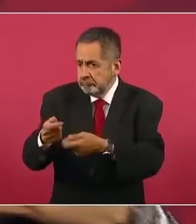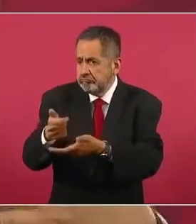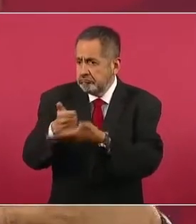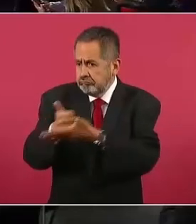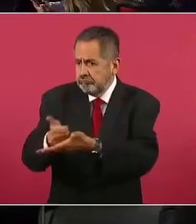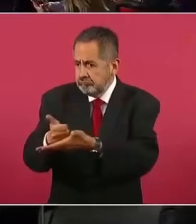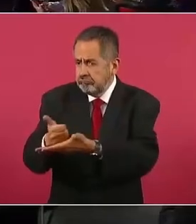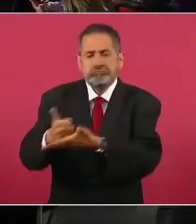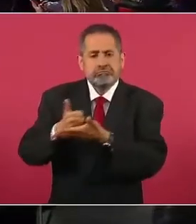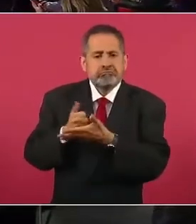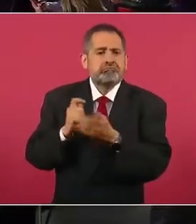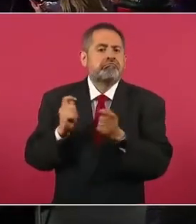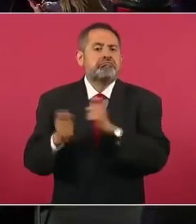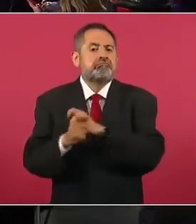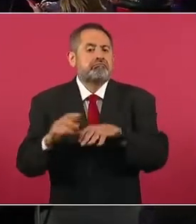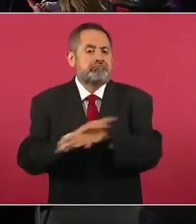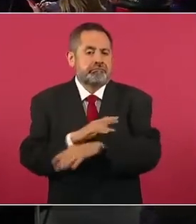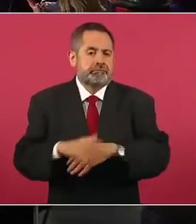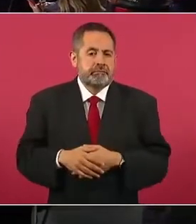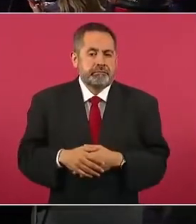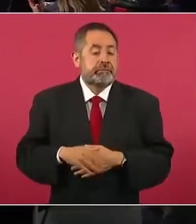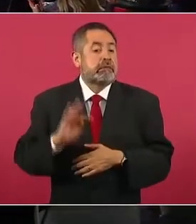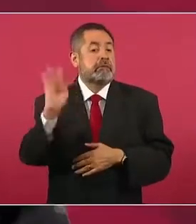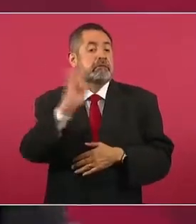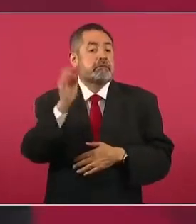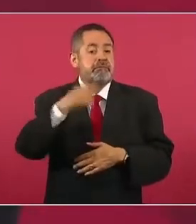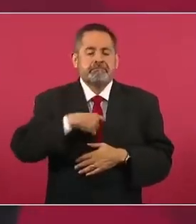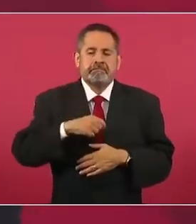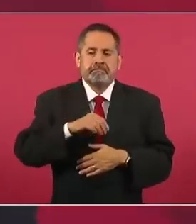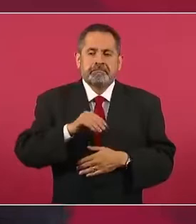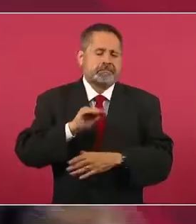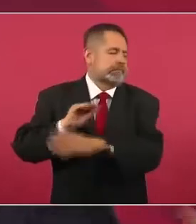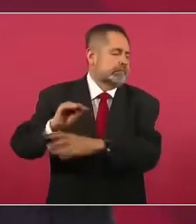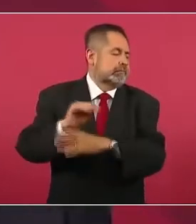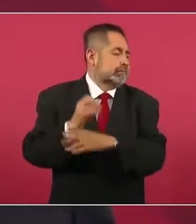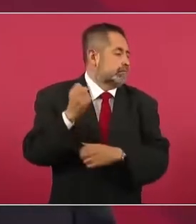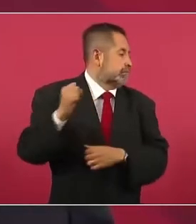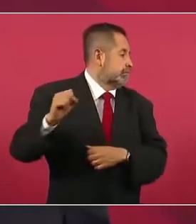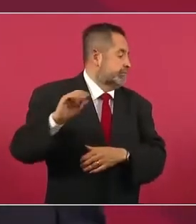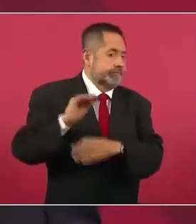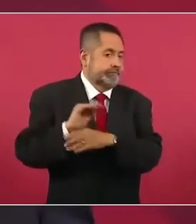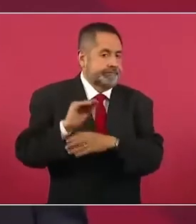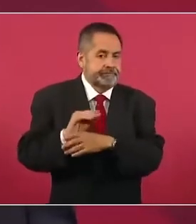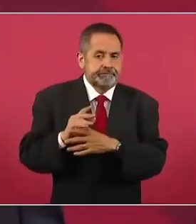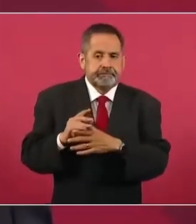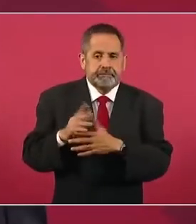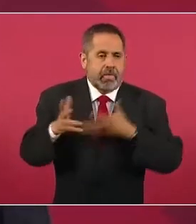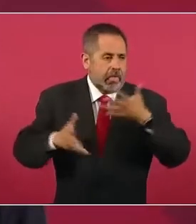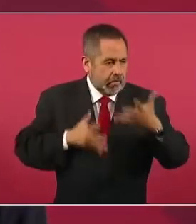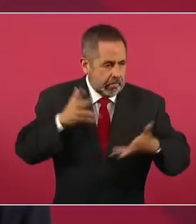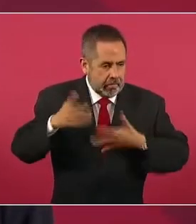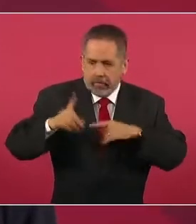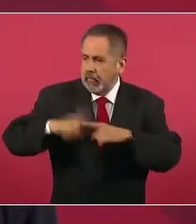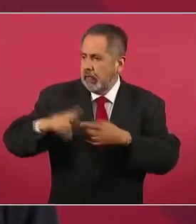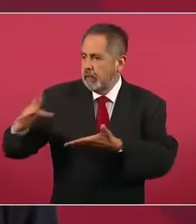nosotros le damos la espalda al pueblo, nos quedamos en el aire.